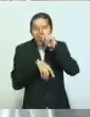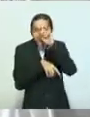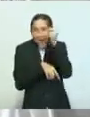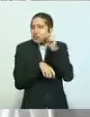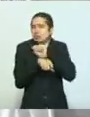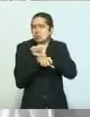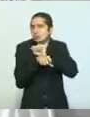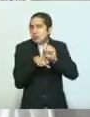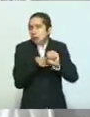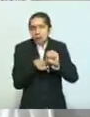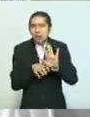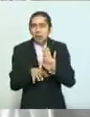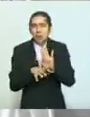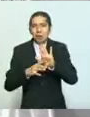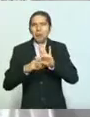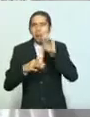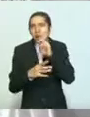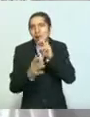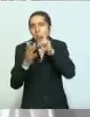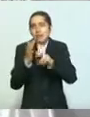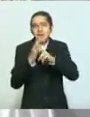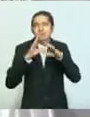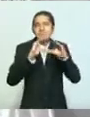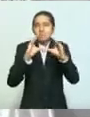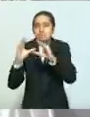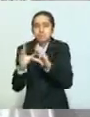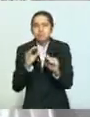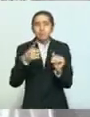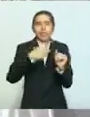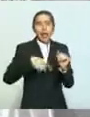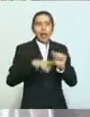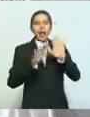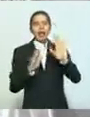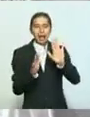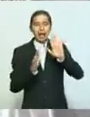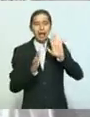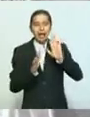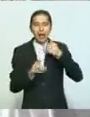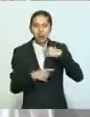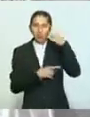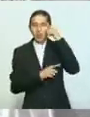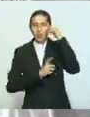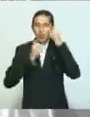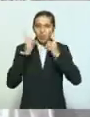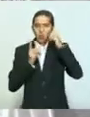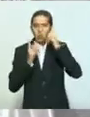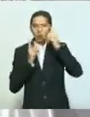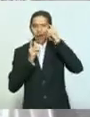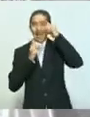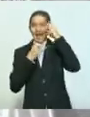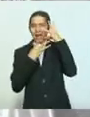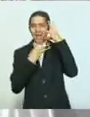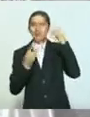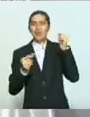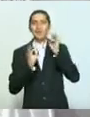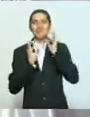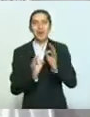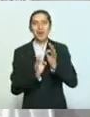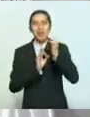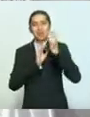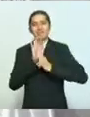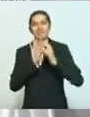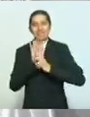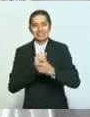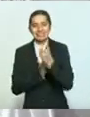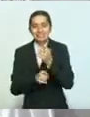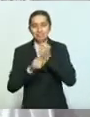y puedas conocer a detalle, disipar todas las dudas, pero sobre todo conocer todas las